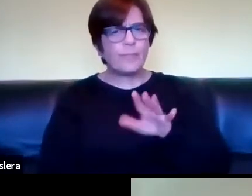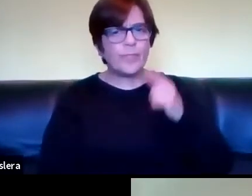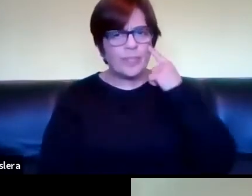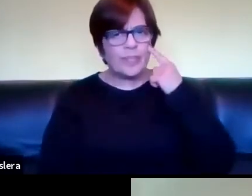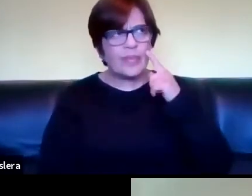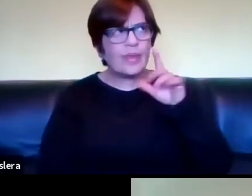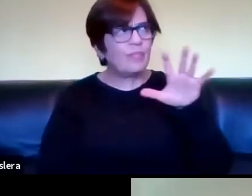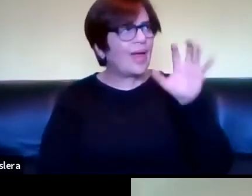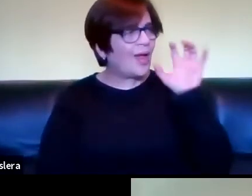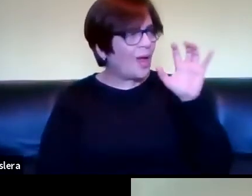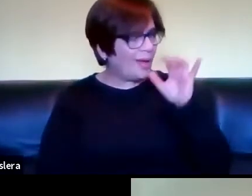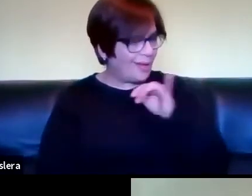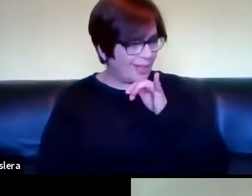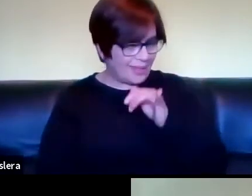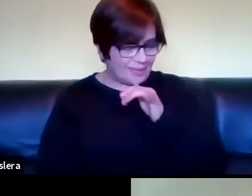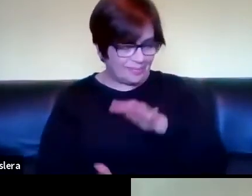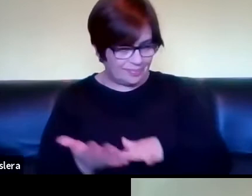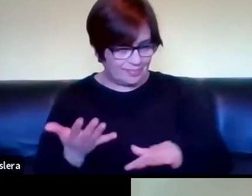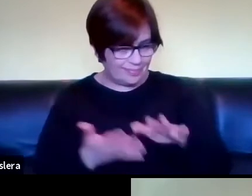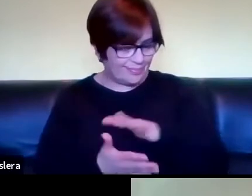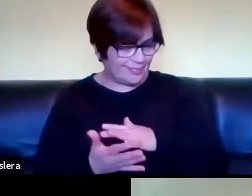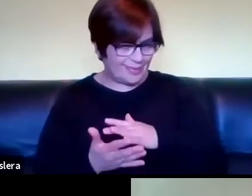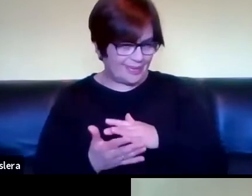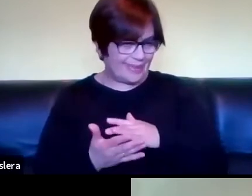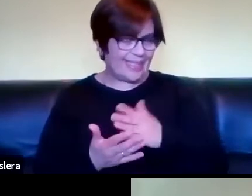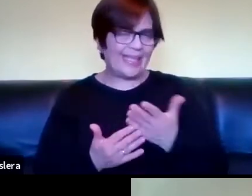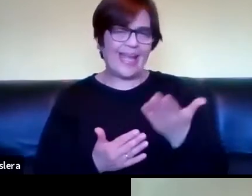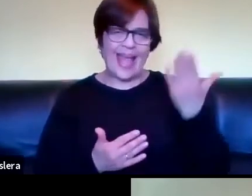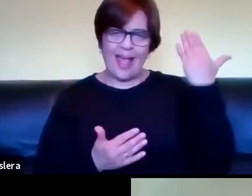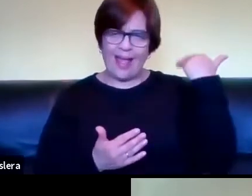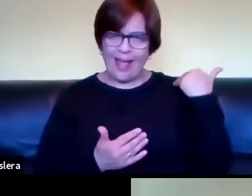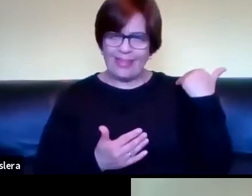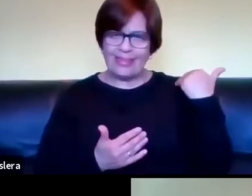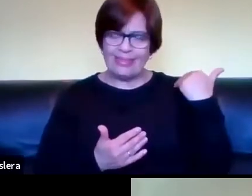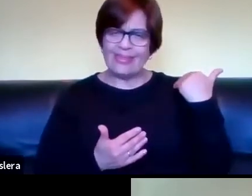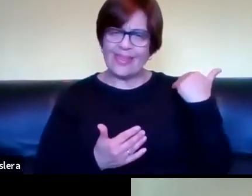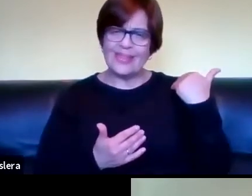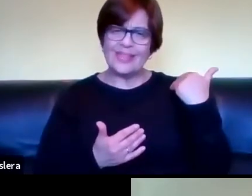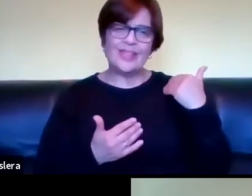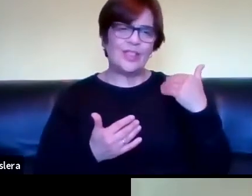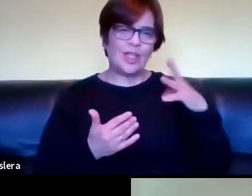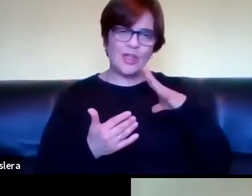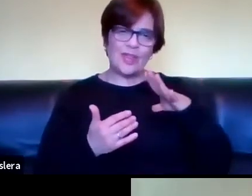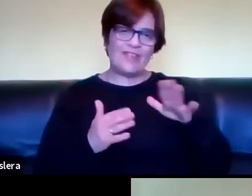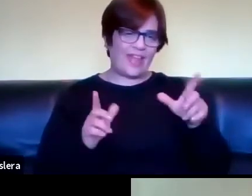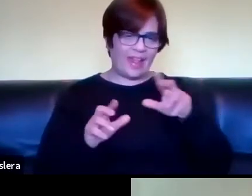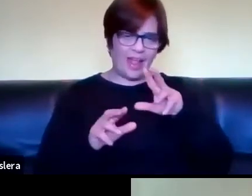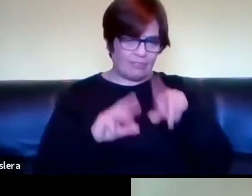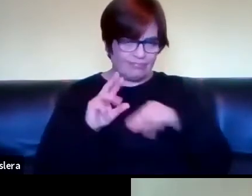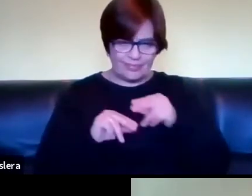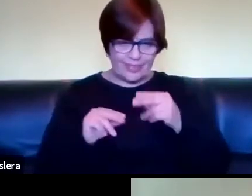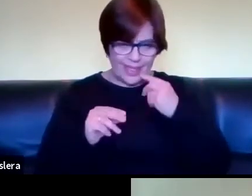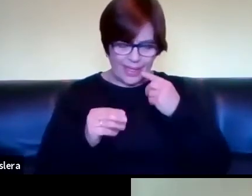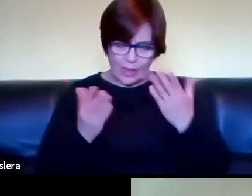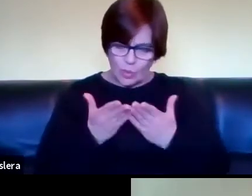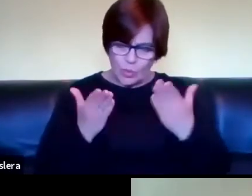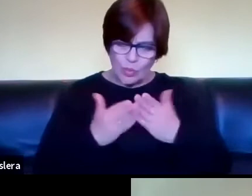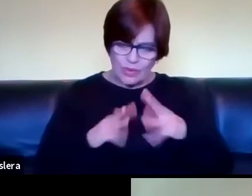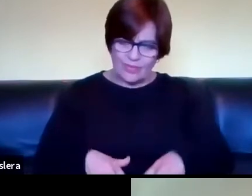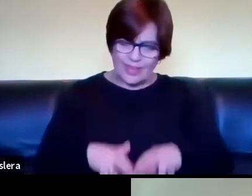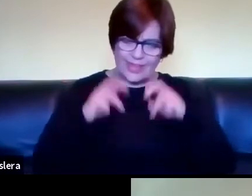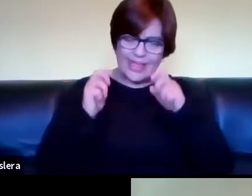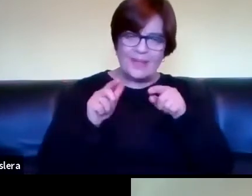acordaba de una anécdota que compartiste cuando estabas todavía desarrollando tu tesis doctoral que era también